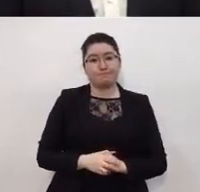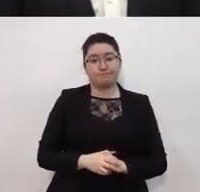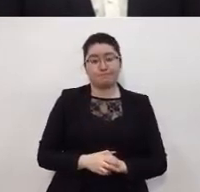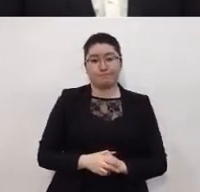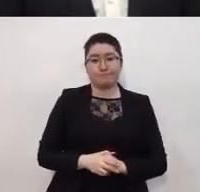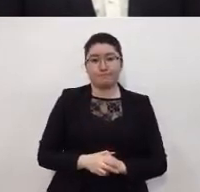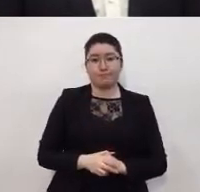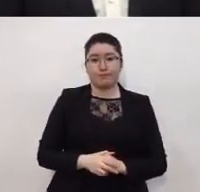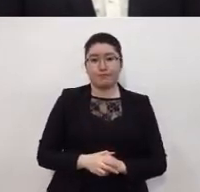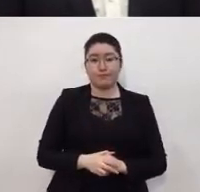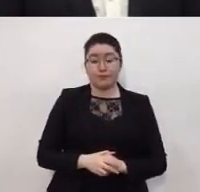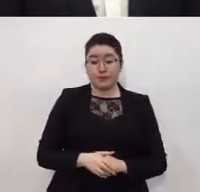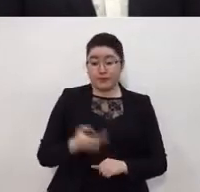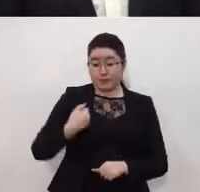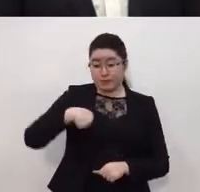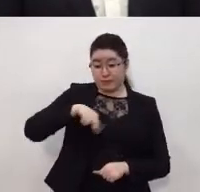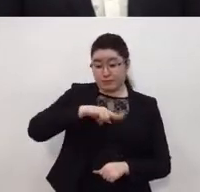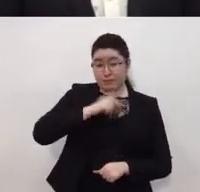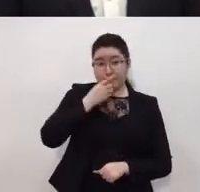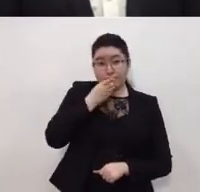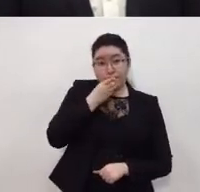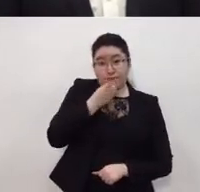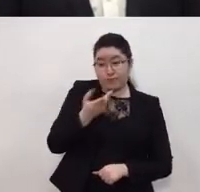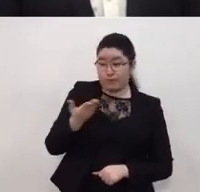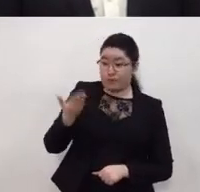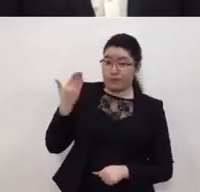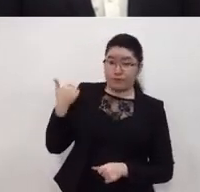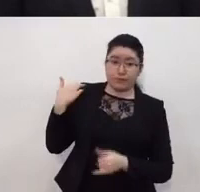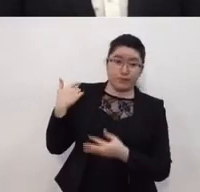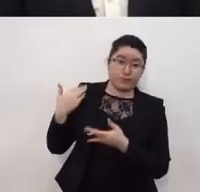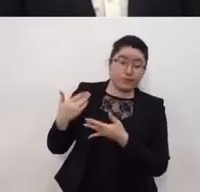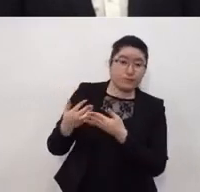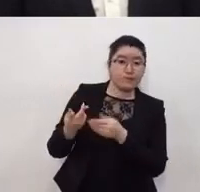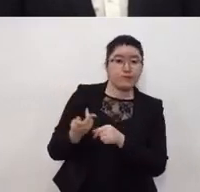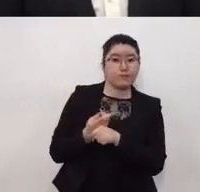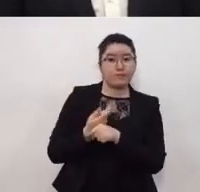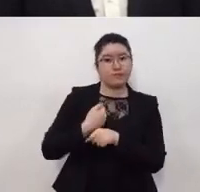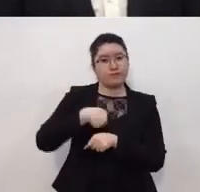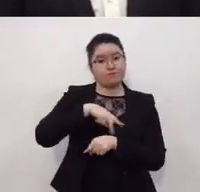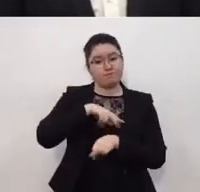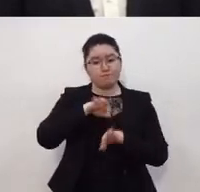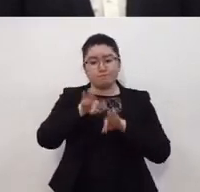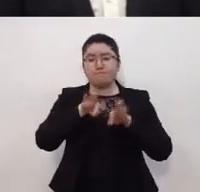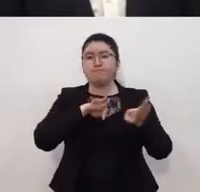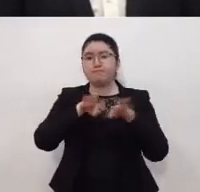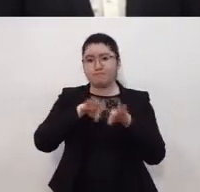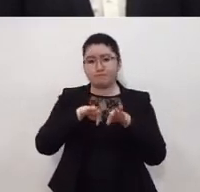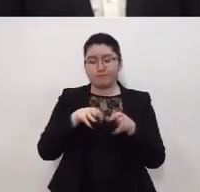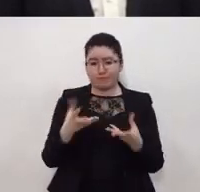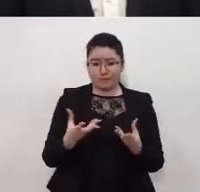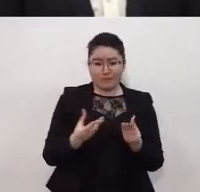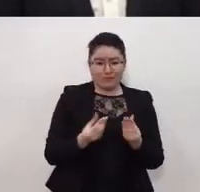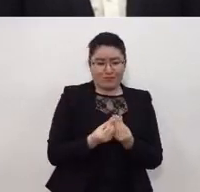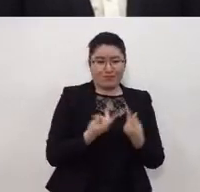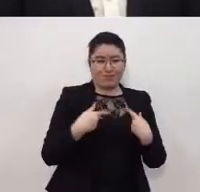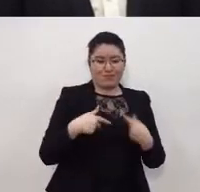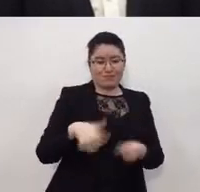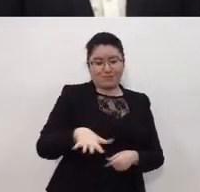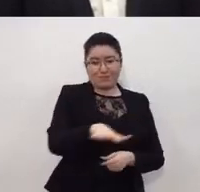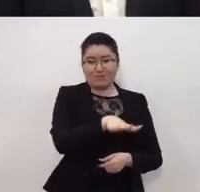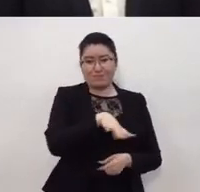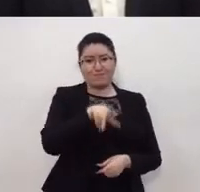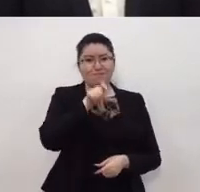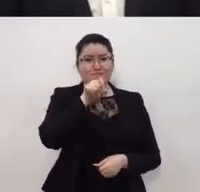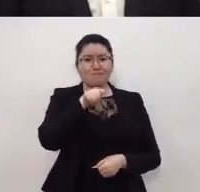y como hemos venido diciendo pues hemos estado trabajando junto con la ciudadanía en diferentes